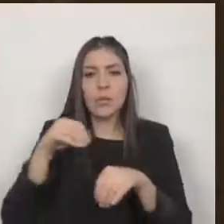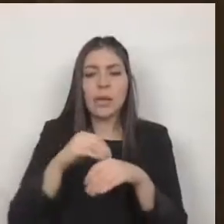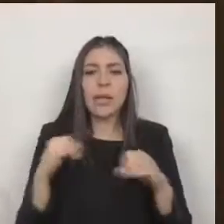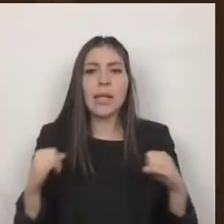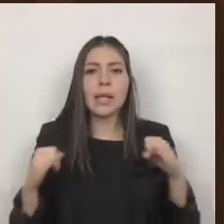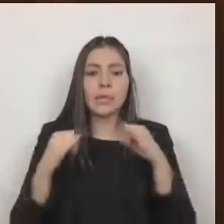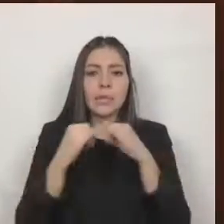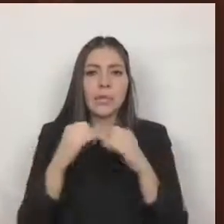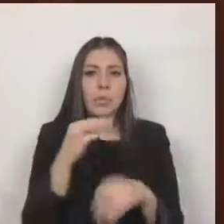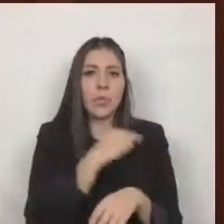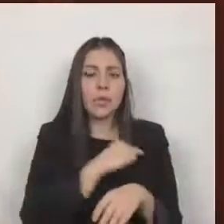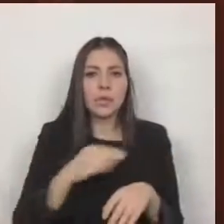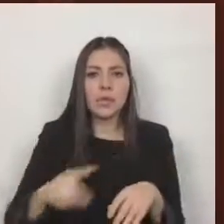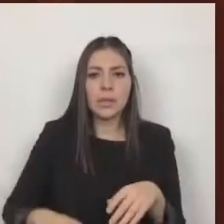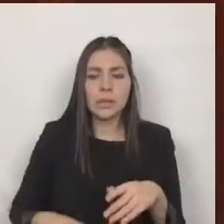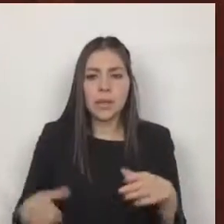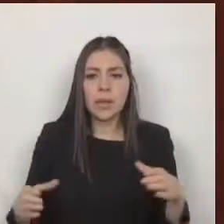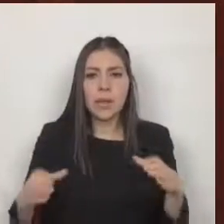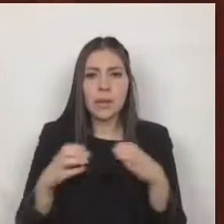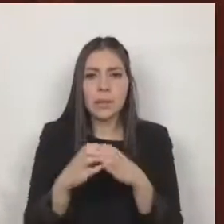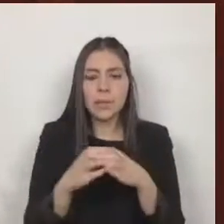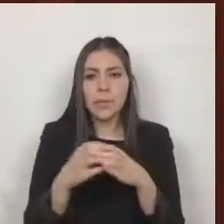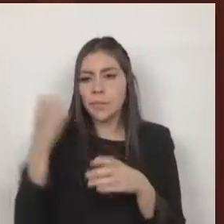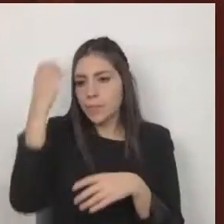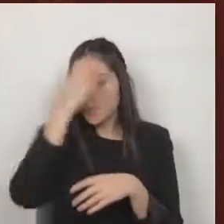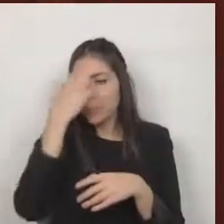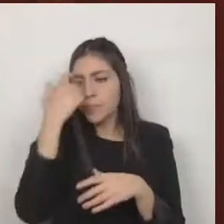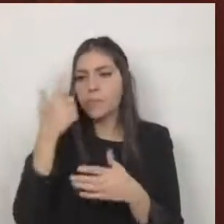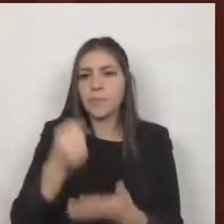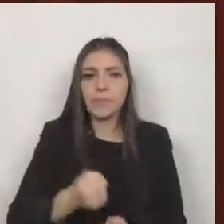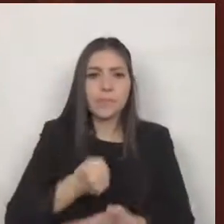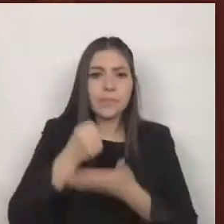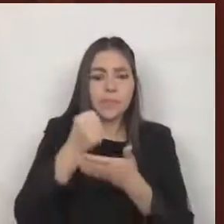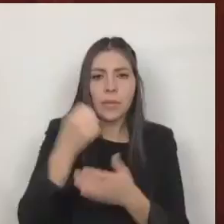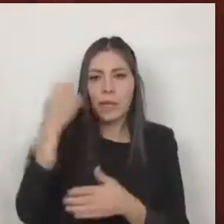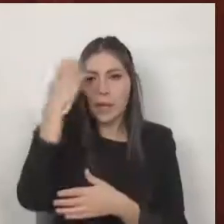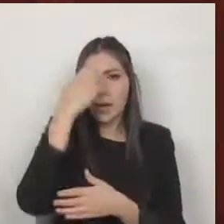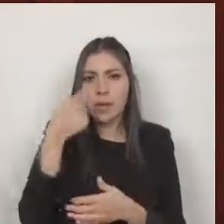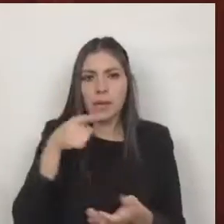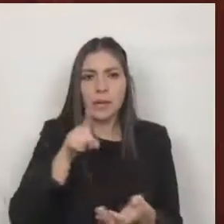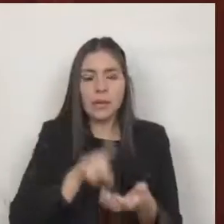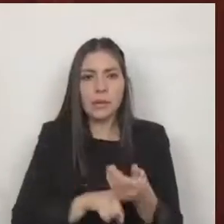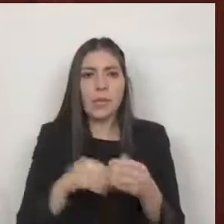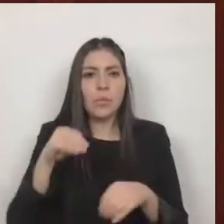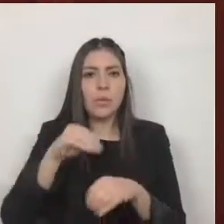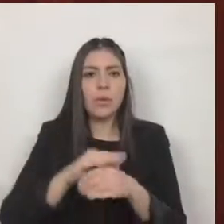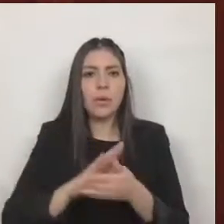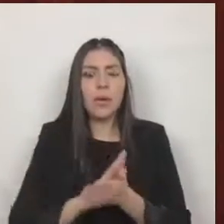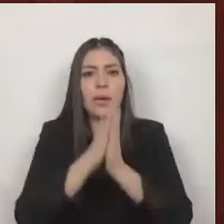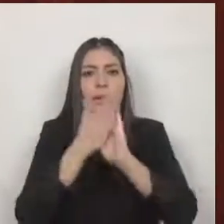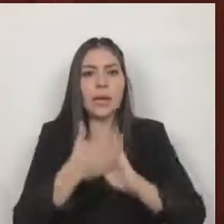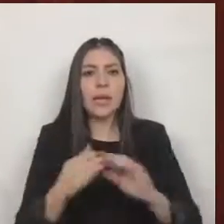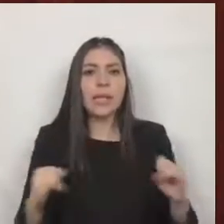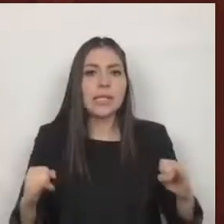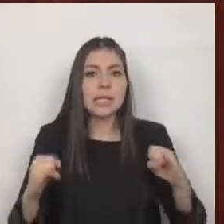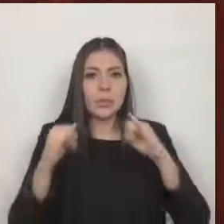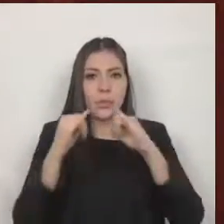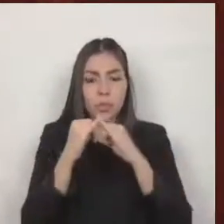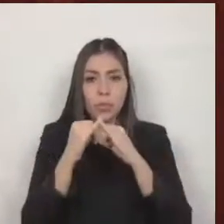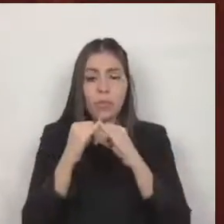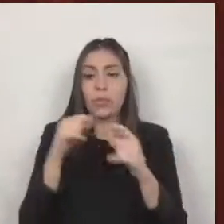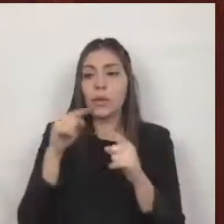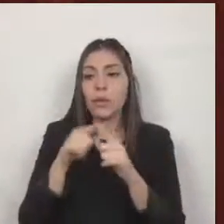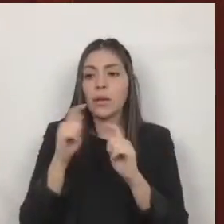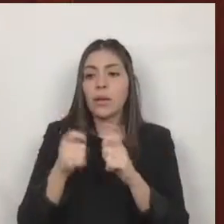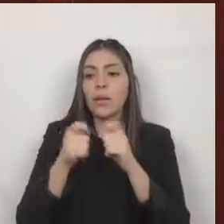planeación programación presupuestación y evaluación con el carácter de organismos públicos descentralizados